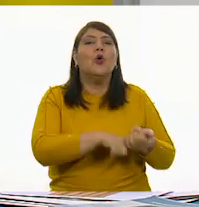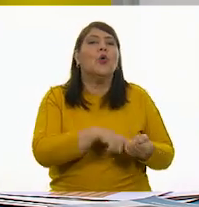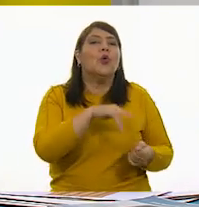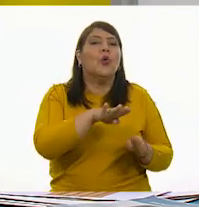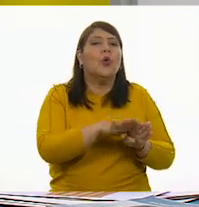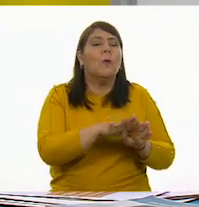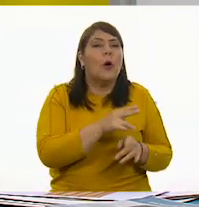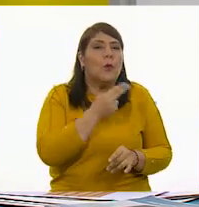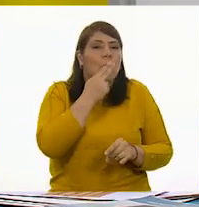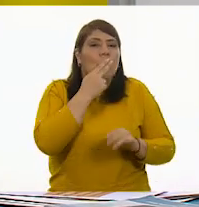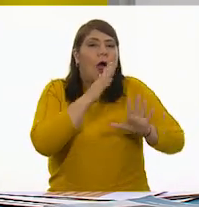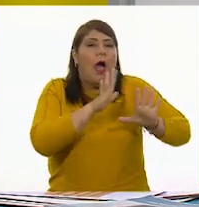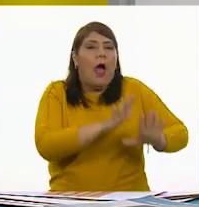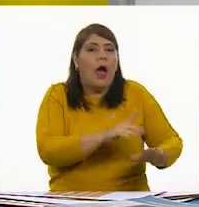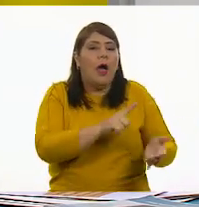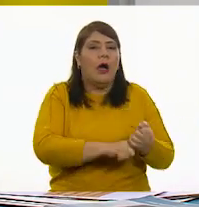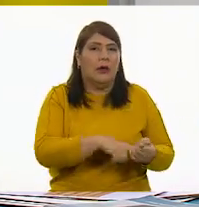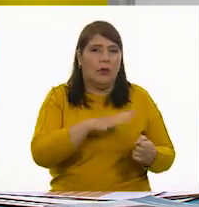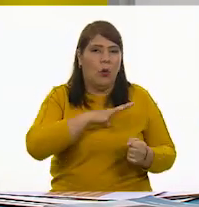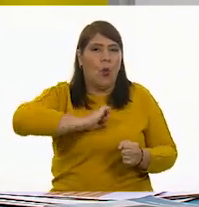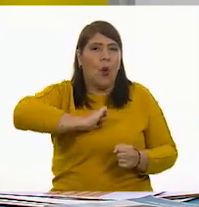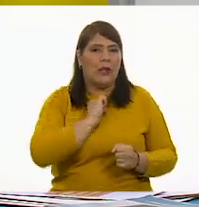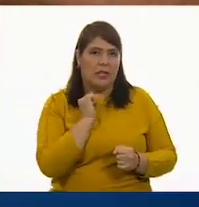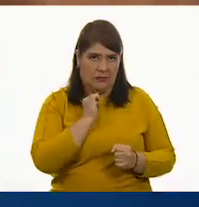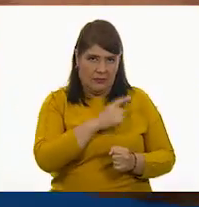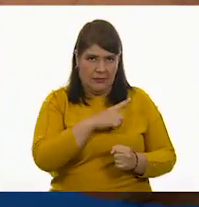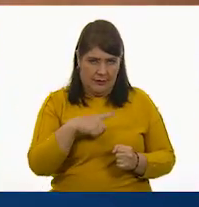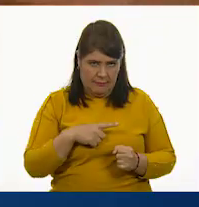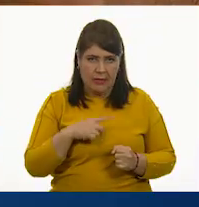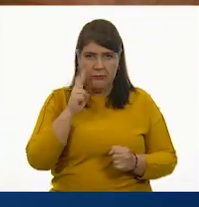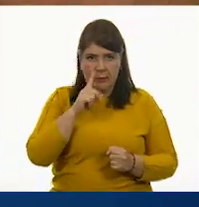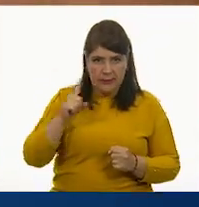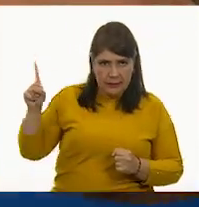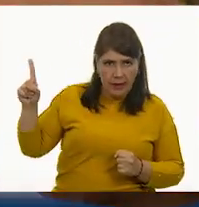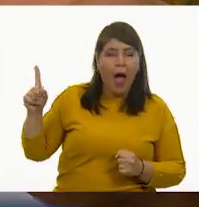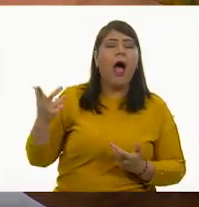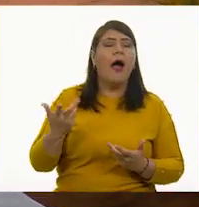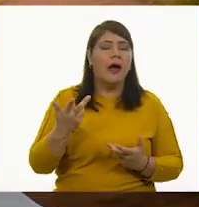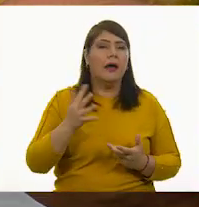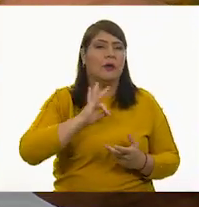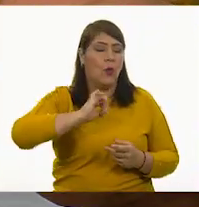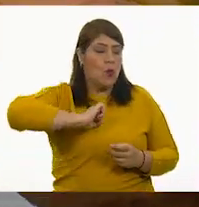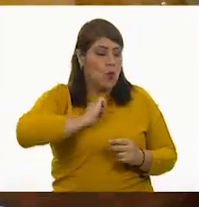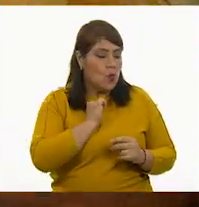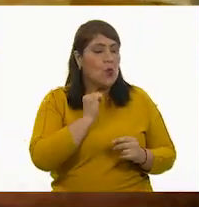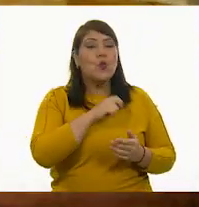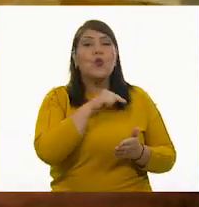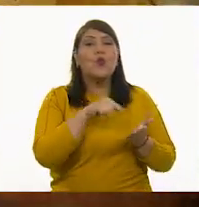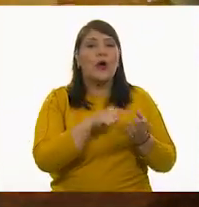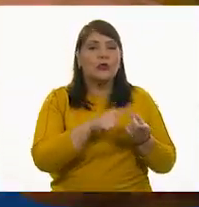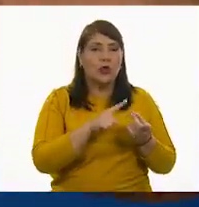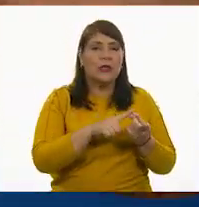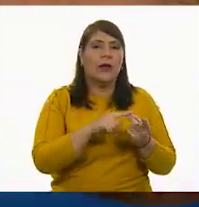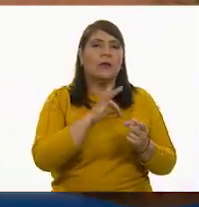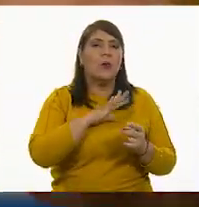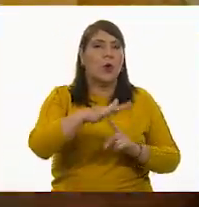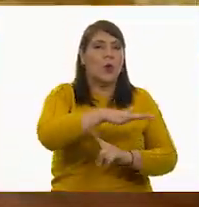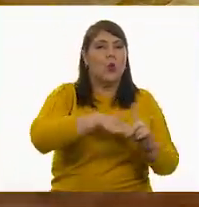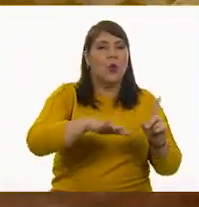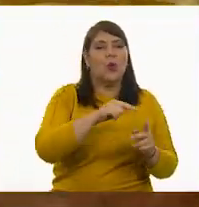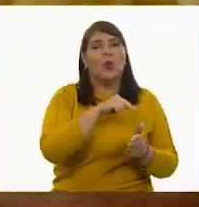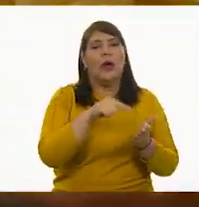debe de conservar este producto. Y ahí lo dice, si lo podemos ver. Aquí lo encuentro, dice, consérvese en un lugar seco y fresco.